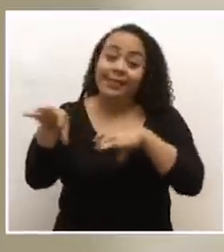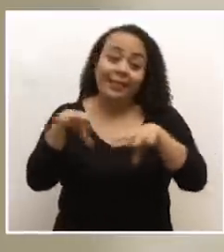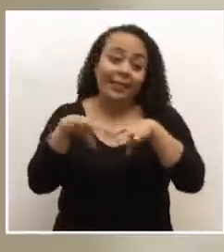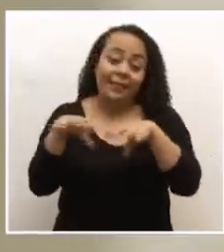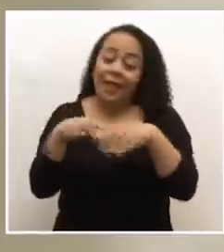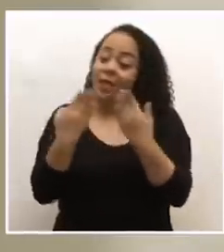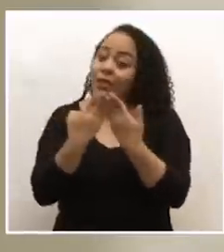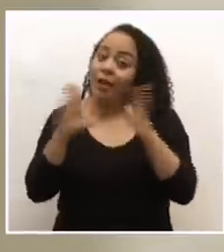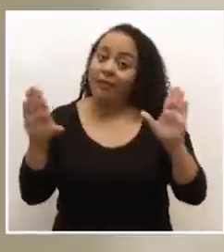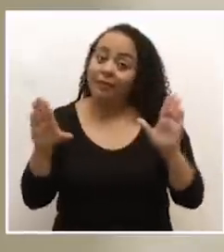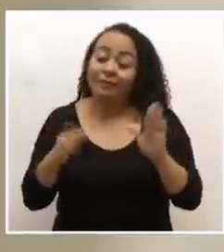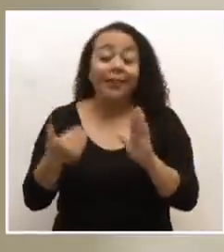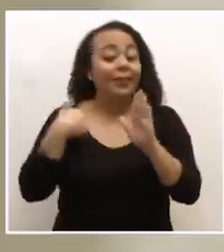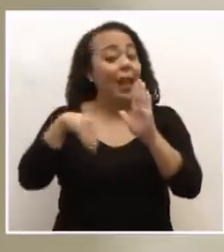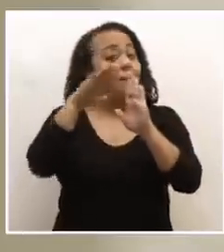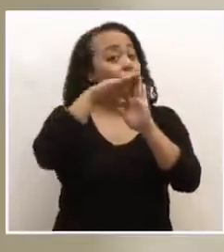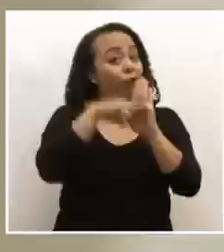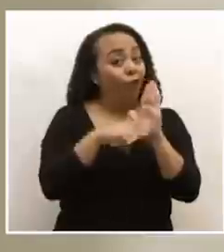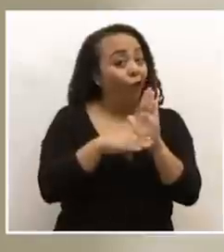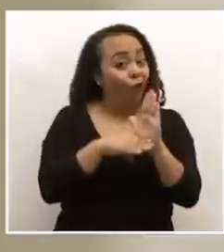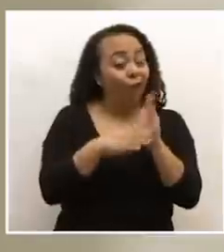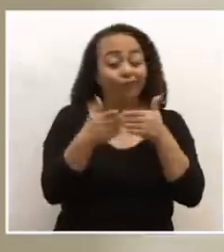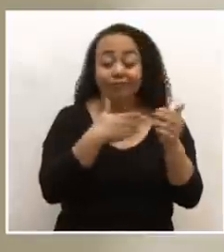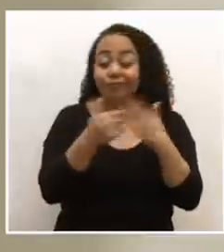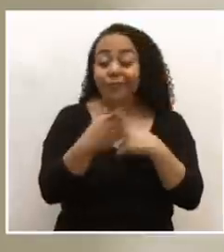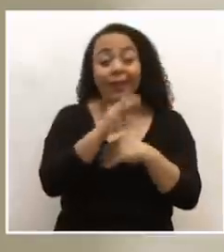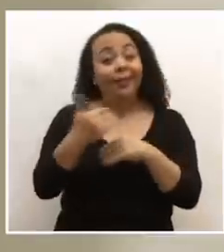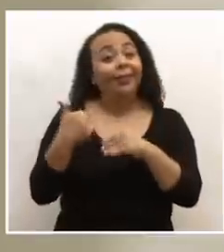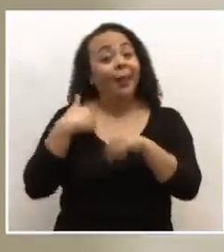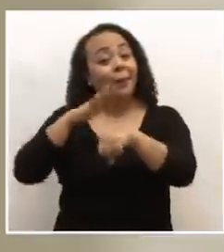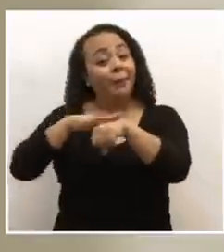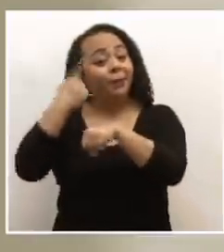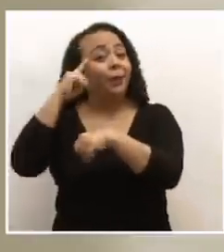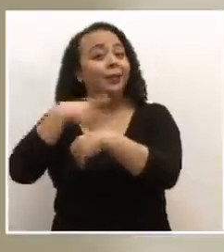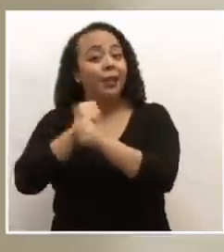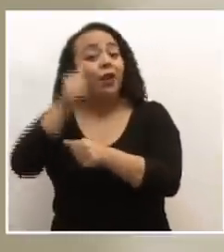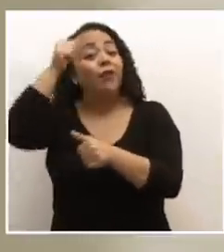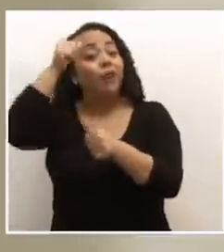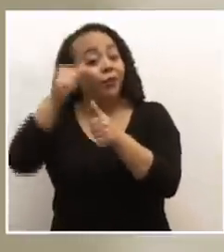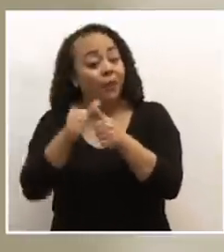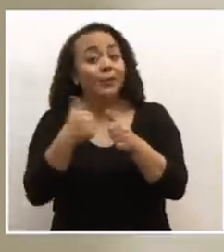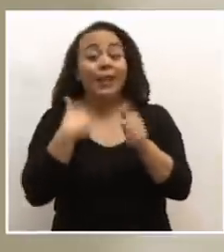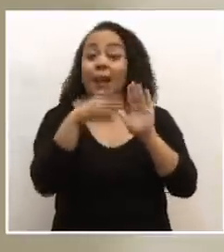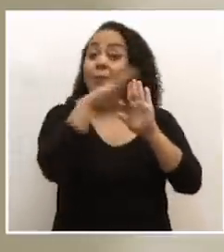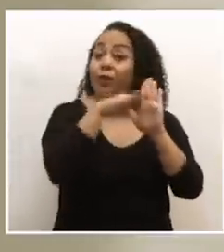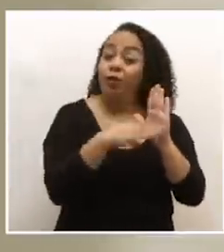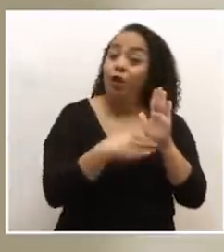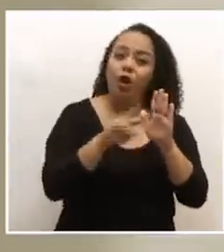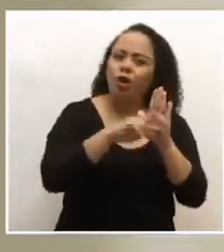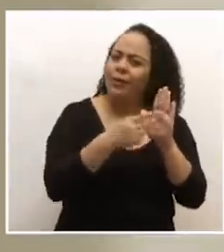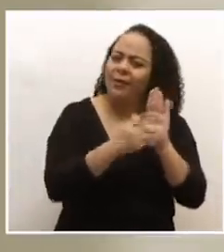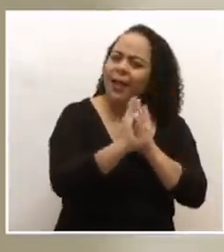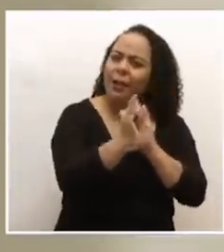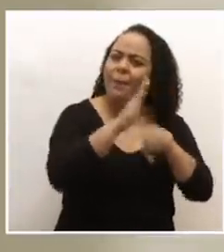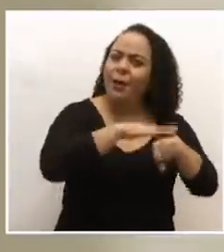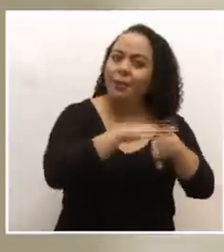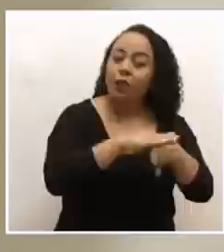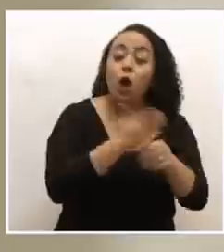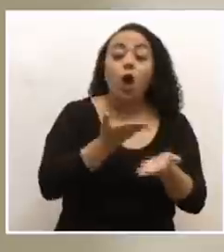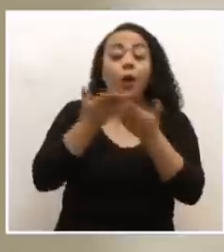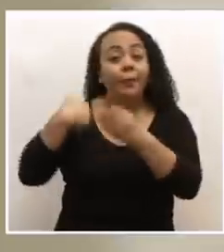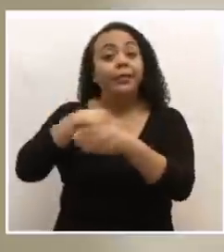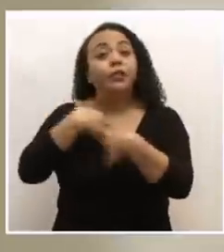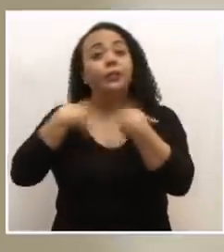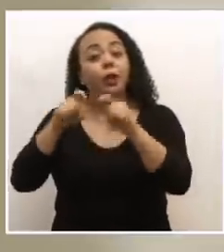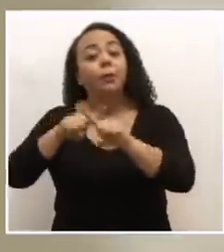Aunque tengan protocolo y aunque tengan el permiso para hacerlo. Recordemos que tener el protocolo no significa que tienen permiso. El permiso lo da el Ministerio de Salud, pero es un